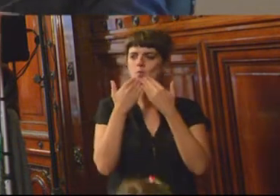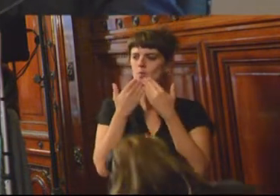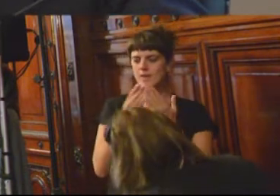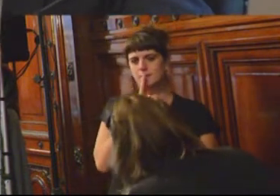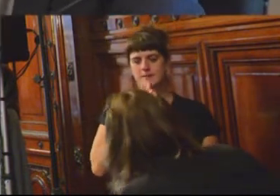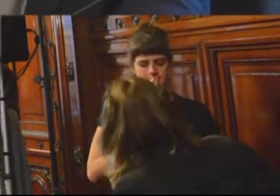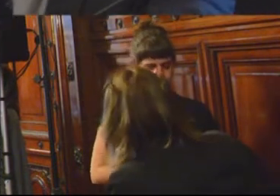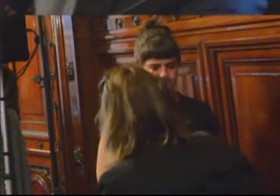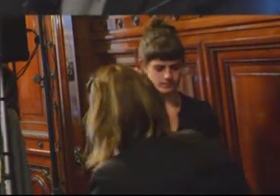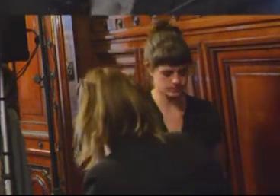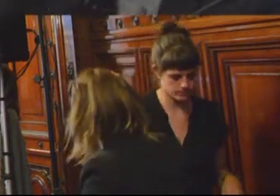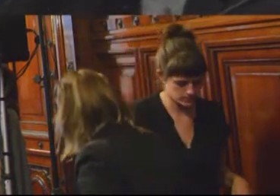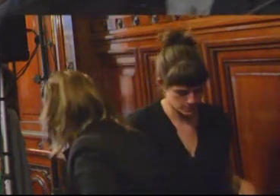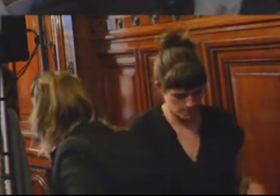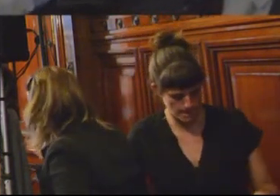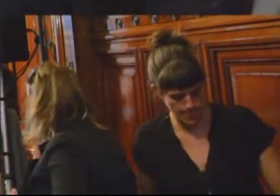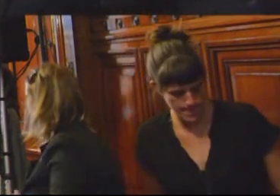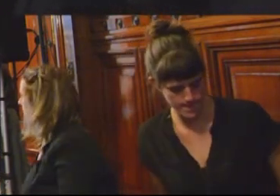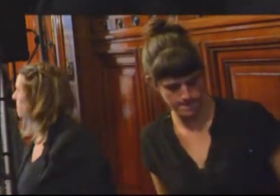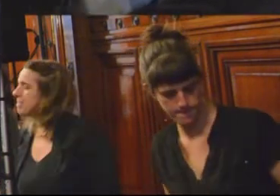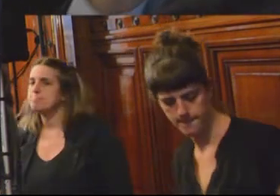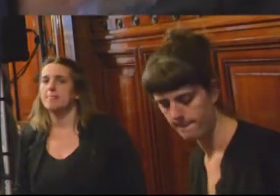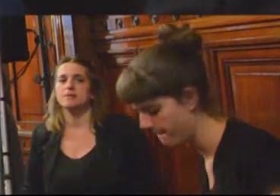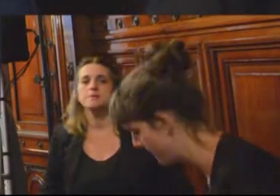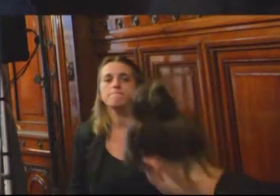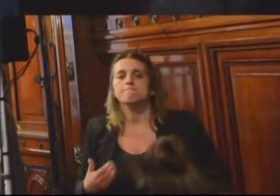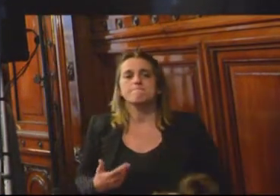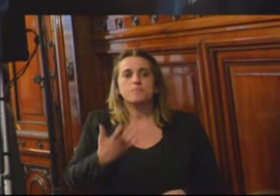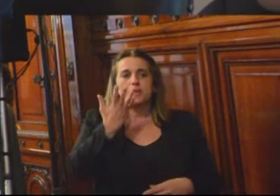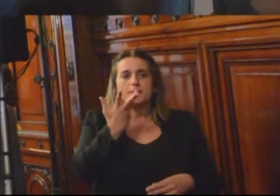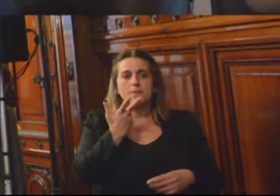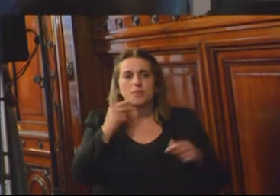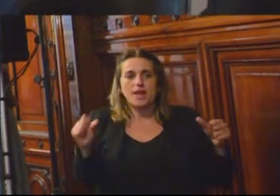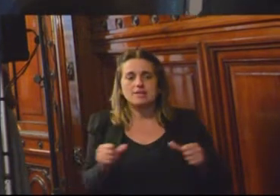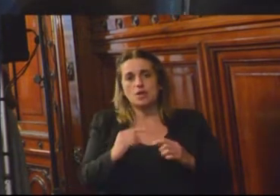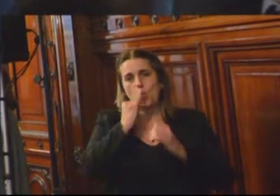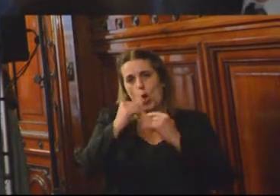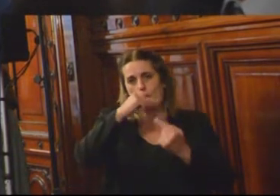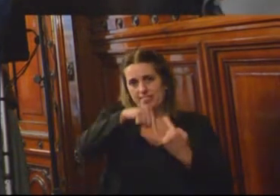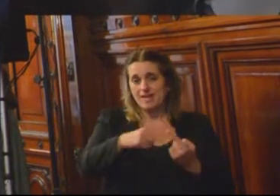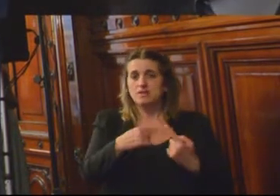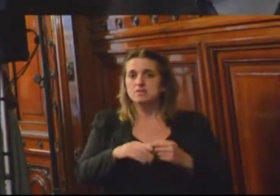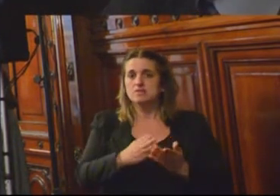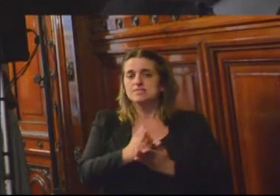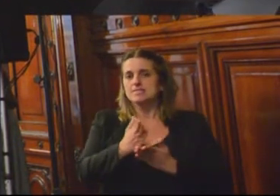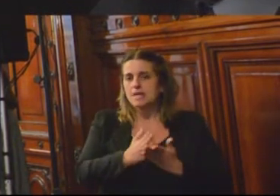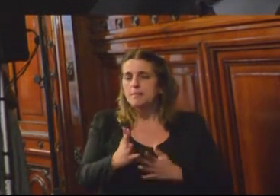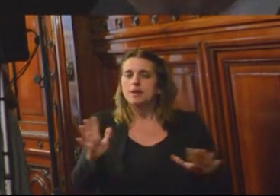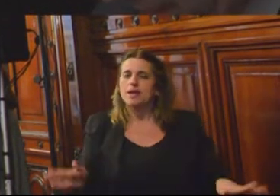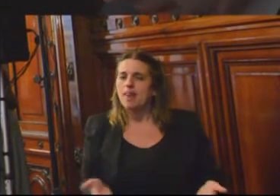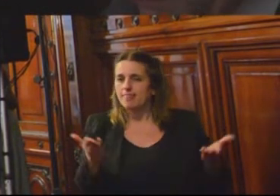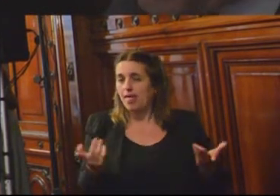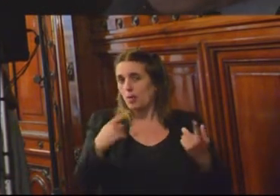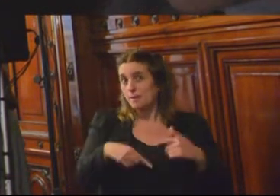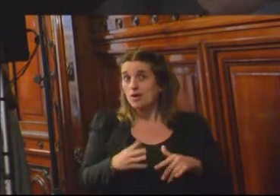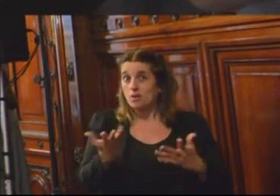James. Antes de ceder la palabra a mis colegas, yo quiero hacer también algunos comentarios. Creo que siempre es alentador, pero